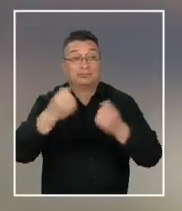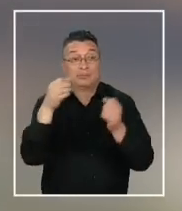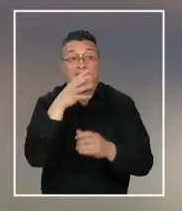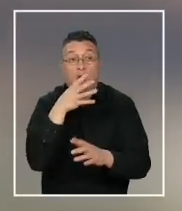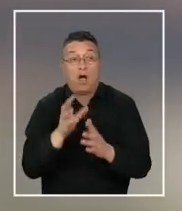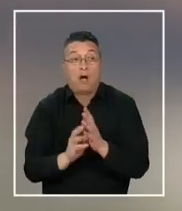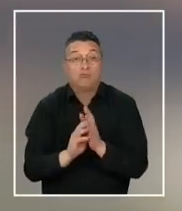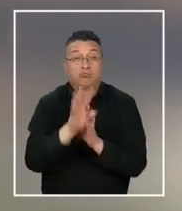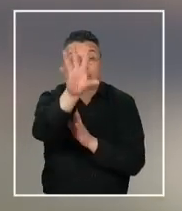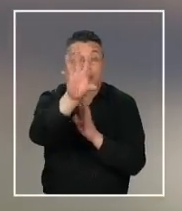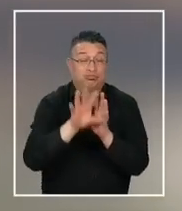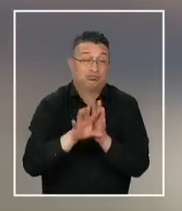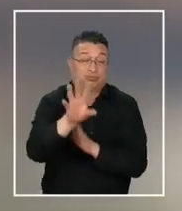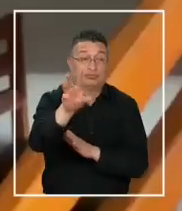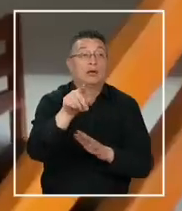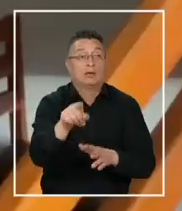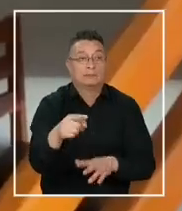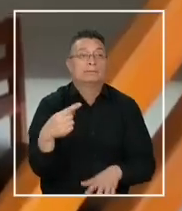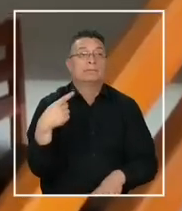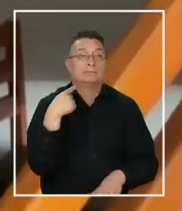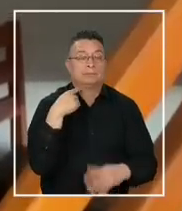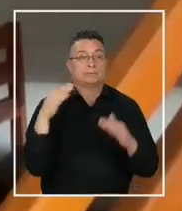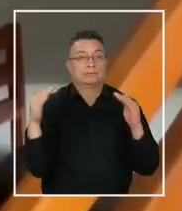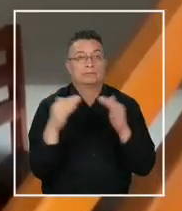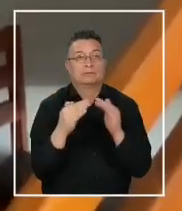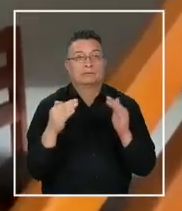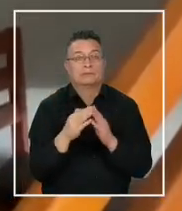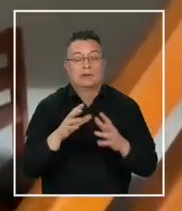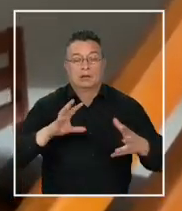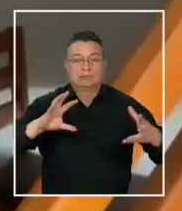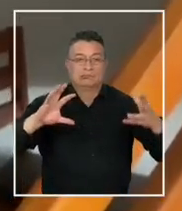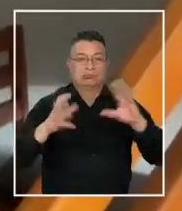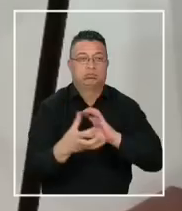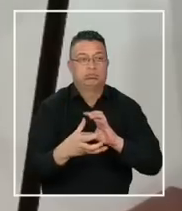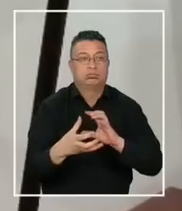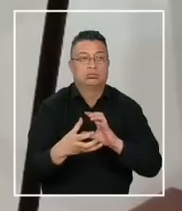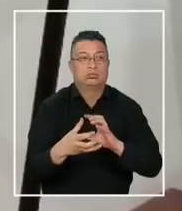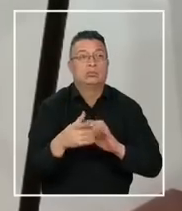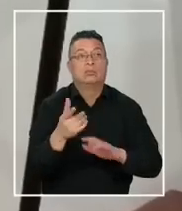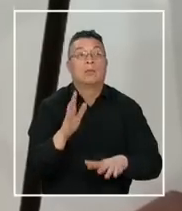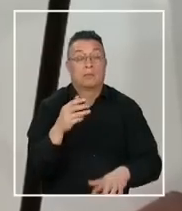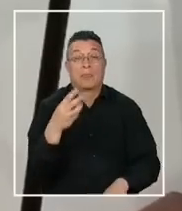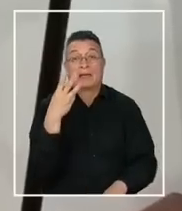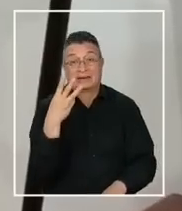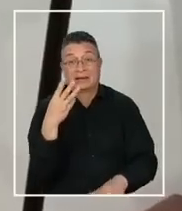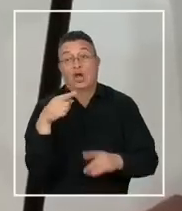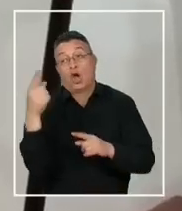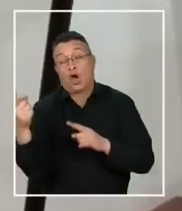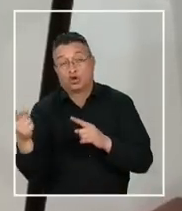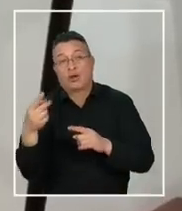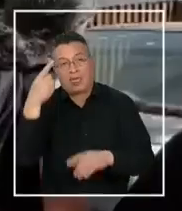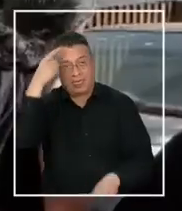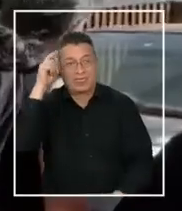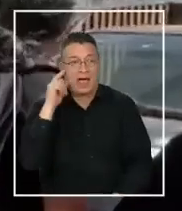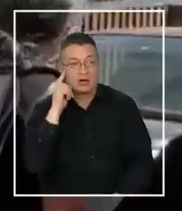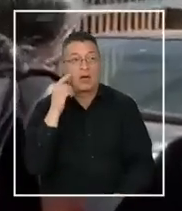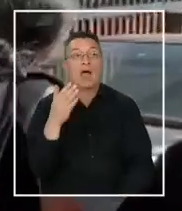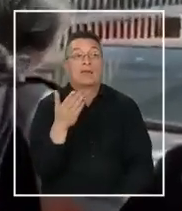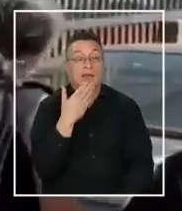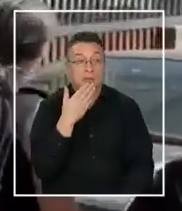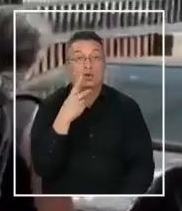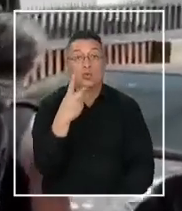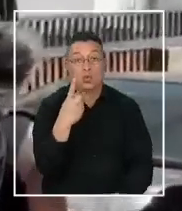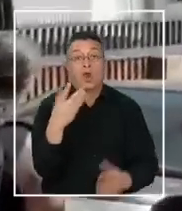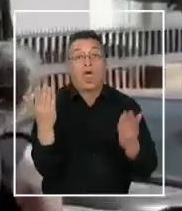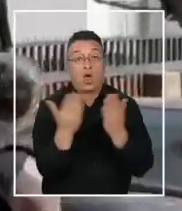matriz de agua potable la que provocó que la vivienda de Hierco quedara destruida. Al menos otras tres con daños. Y que incluso ocasionó que un